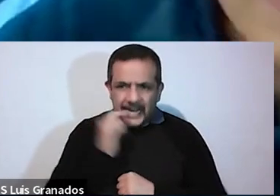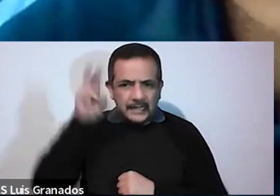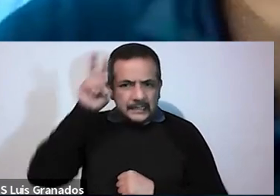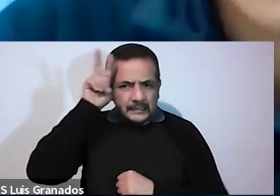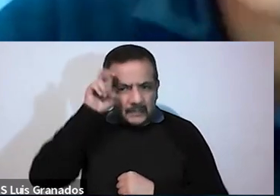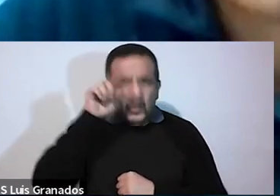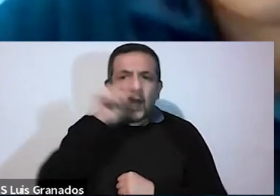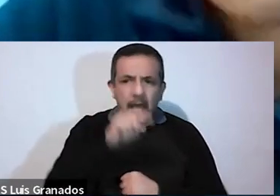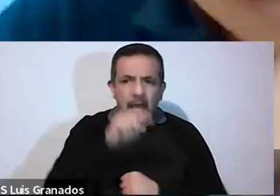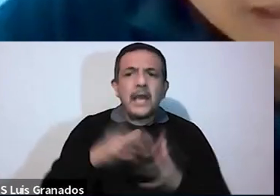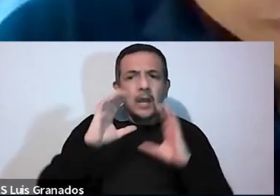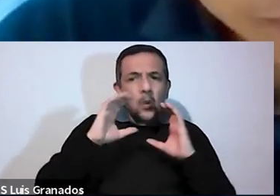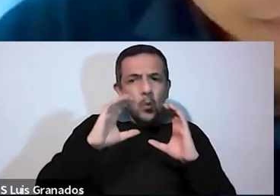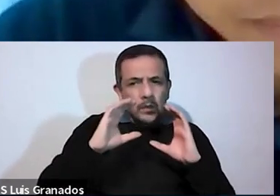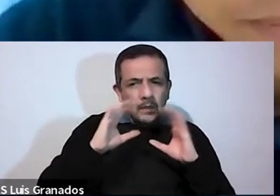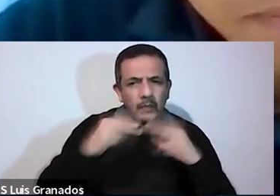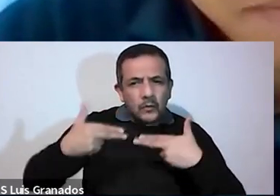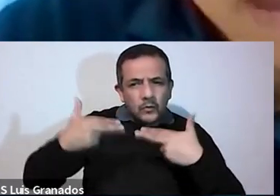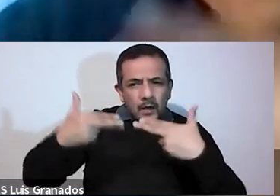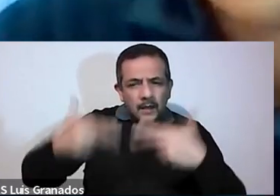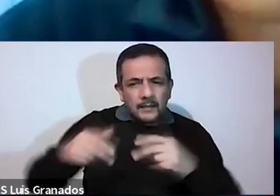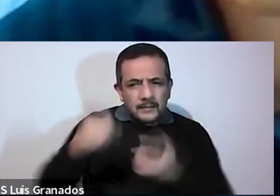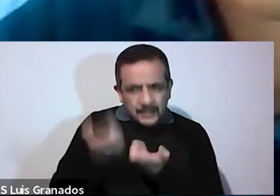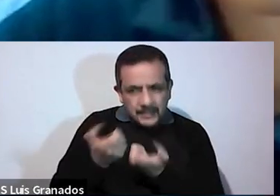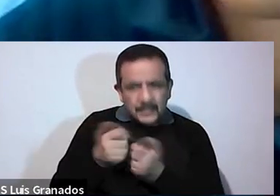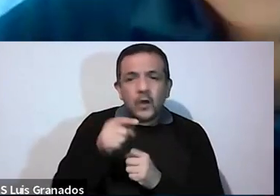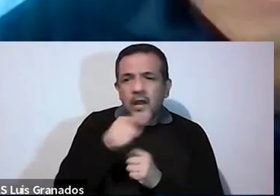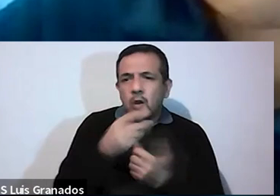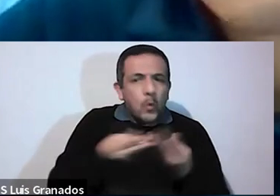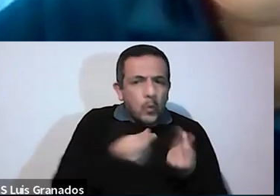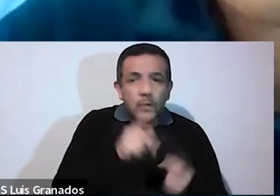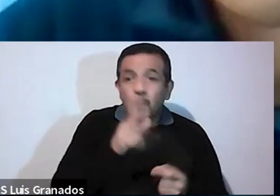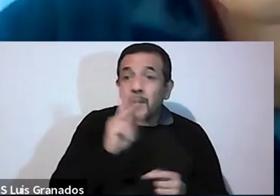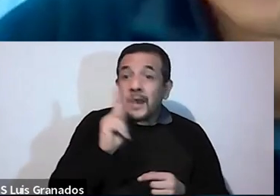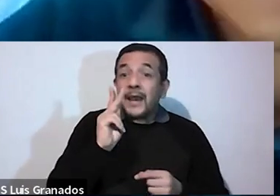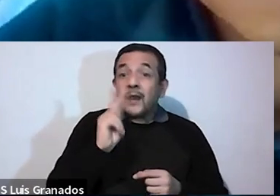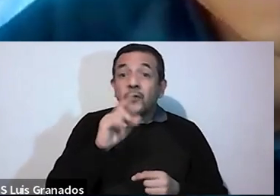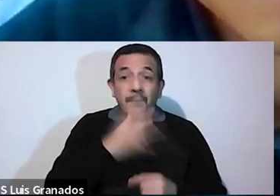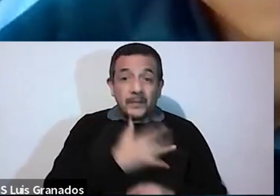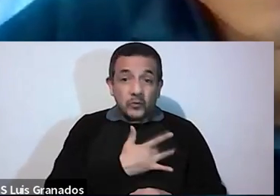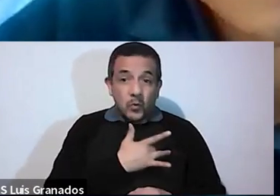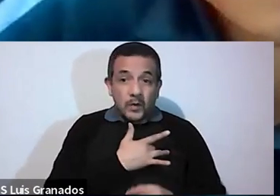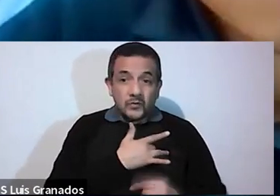cuidando bien su herencia sin malgastarla, al parecer su corazón estaba también en tierras lejanas,